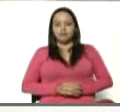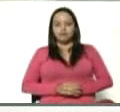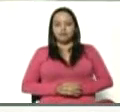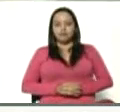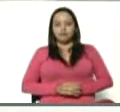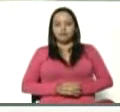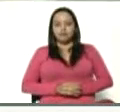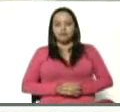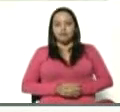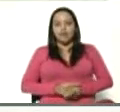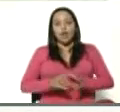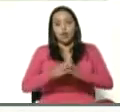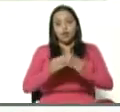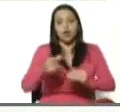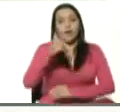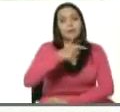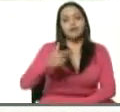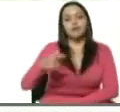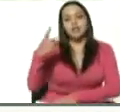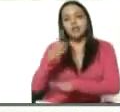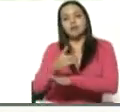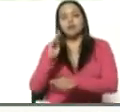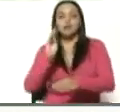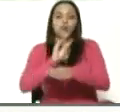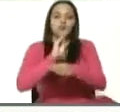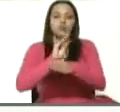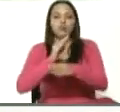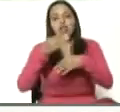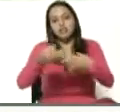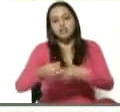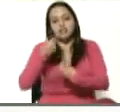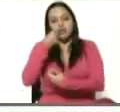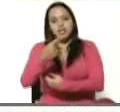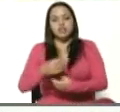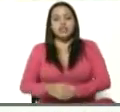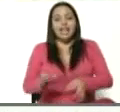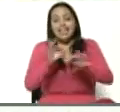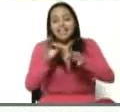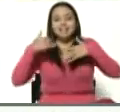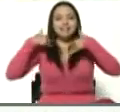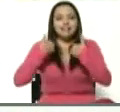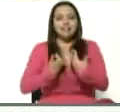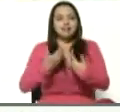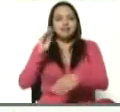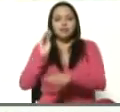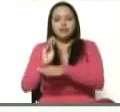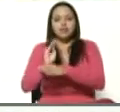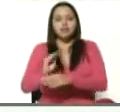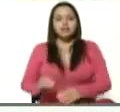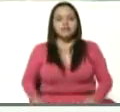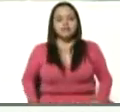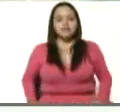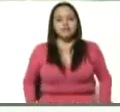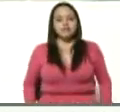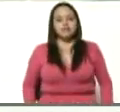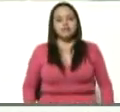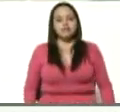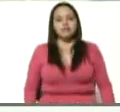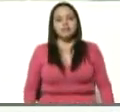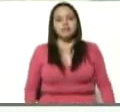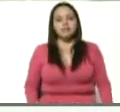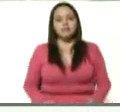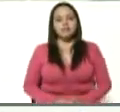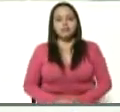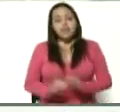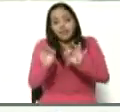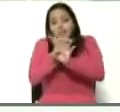Todo el mundo a cuidarse. Siempre lo digo, que nadie se canse de cuidarse. Que